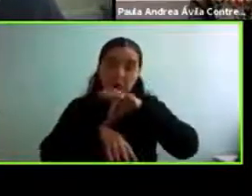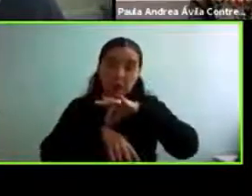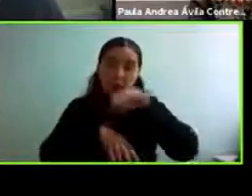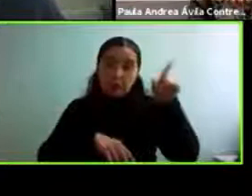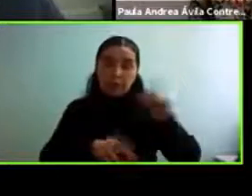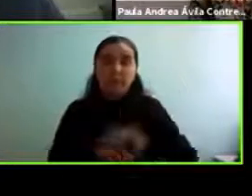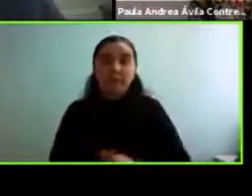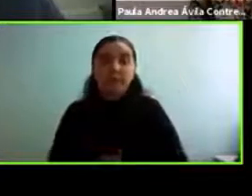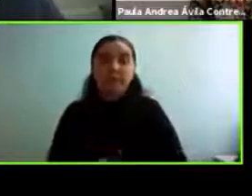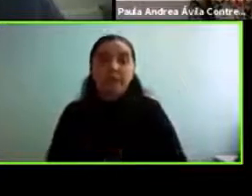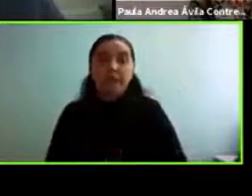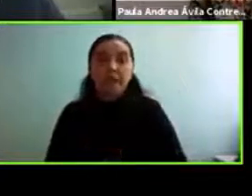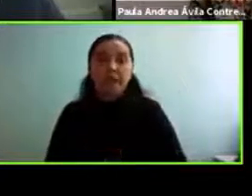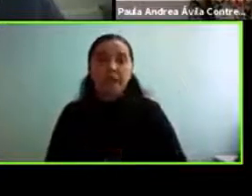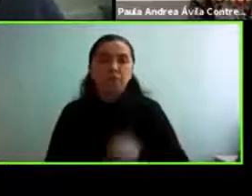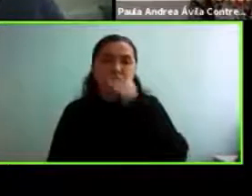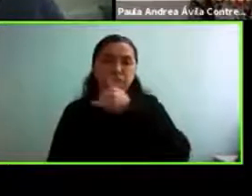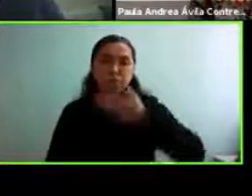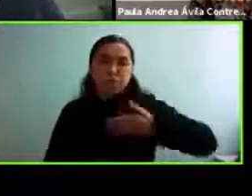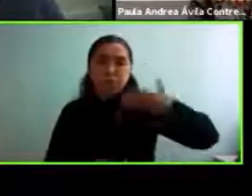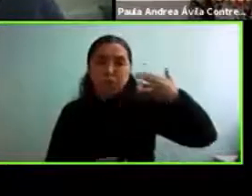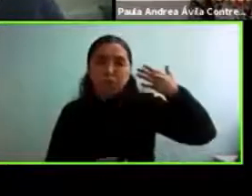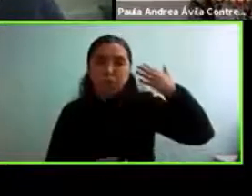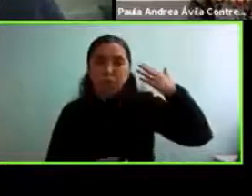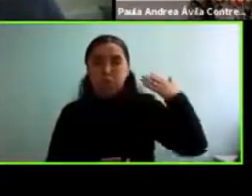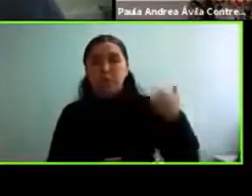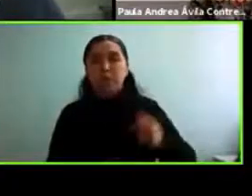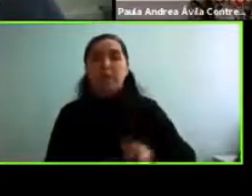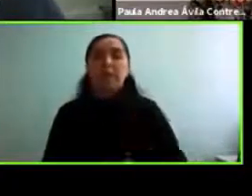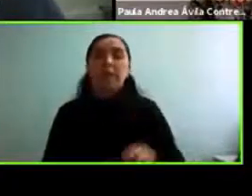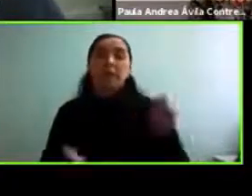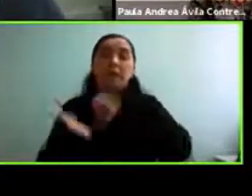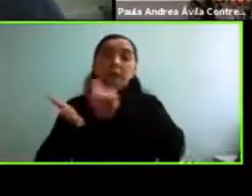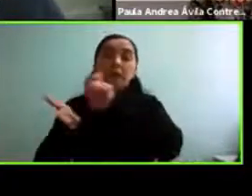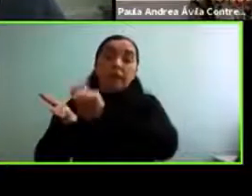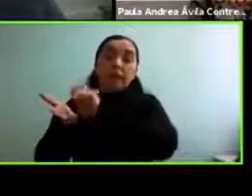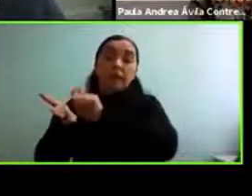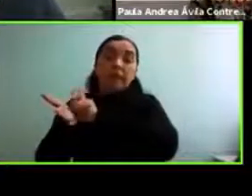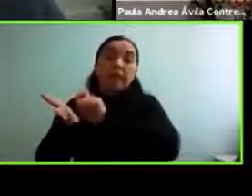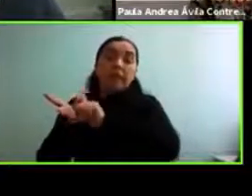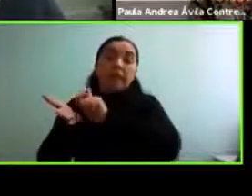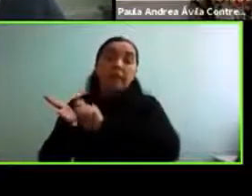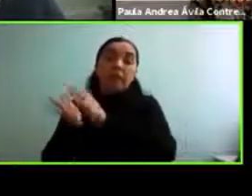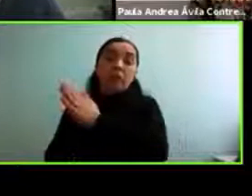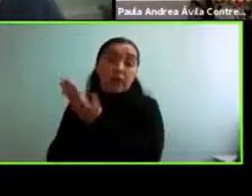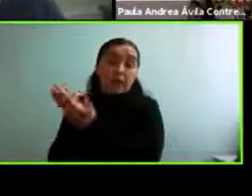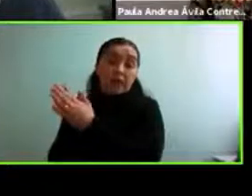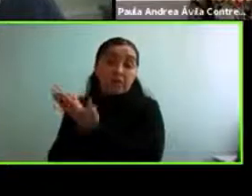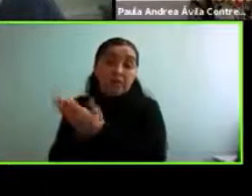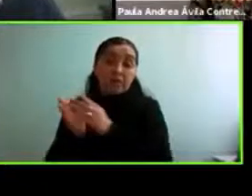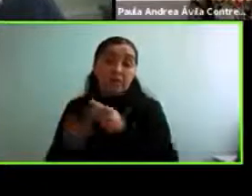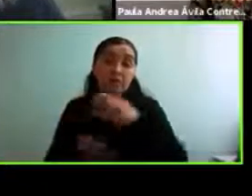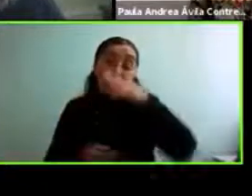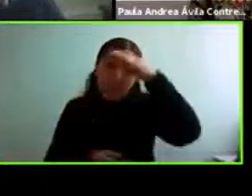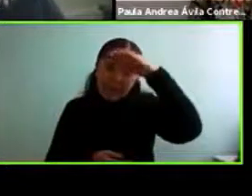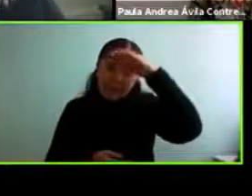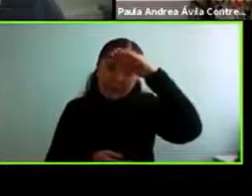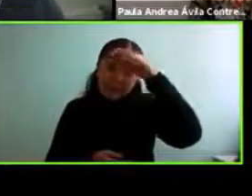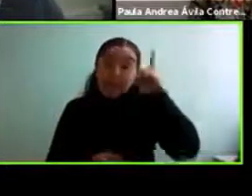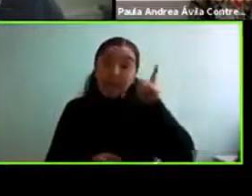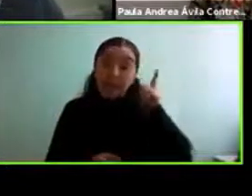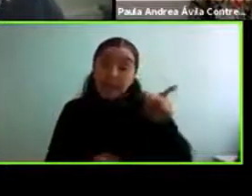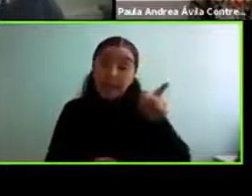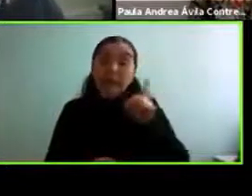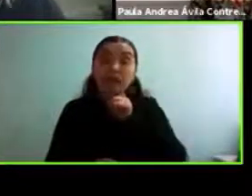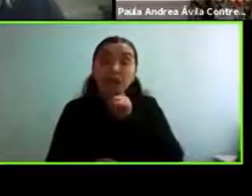hace mucho mucho tiempo atrás escribió en uno de los tantos libros que publicó la experiencia que él tenía con los